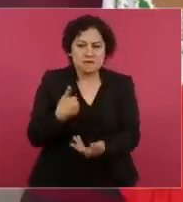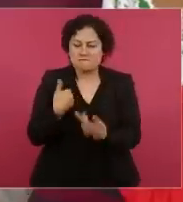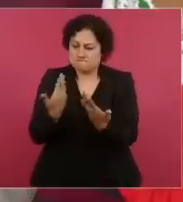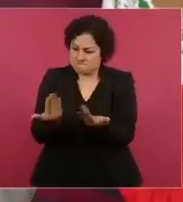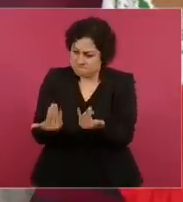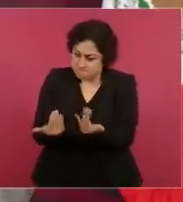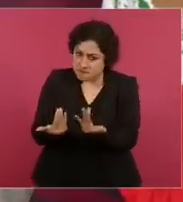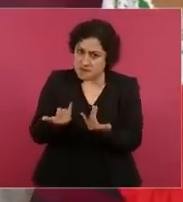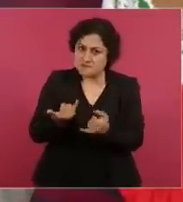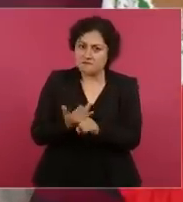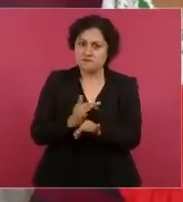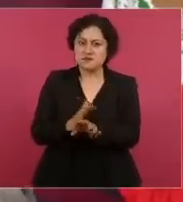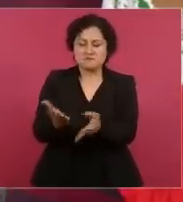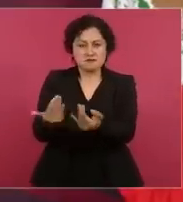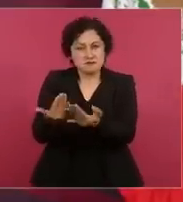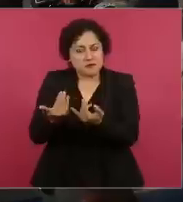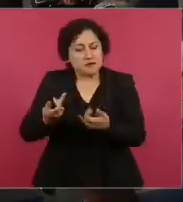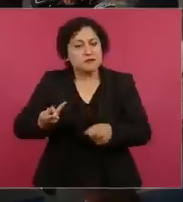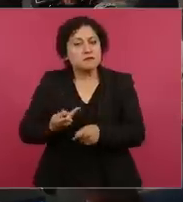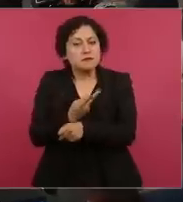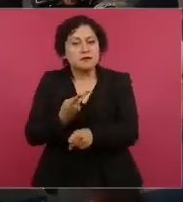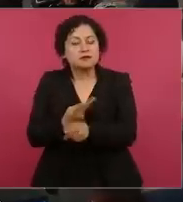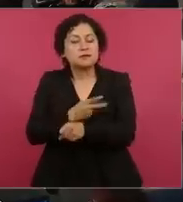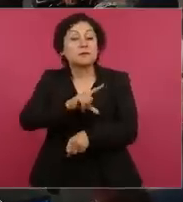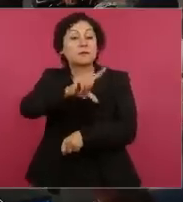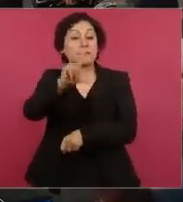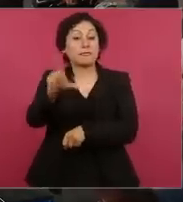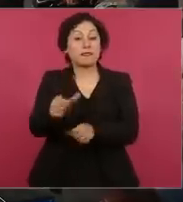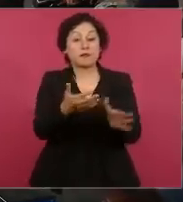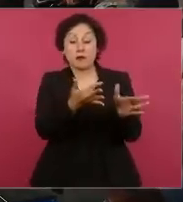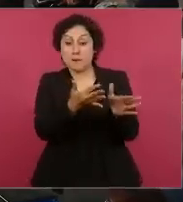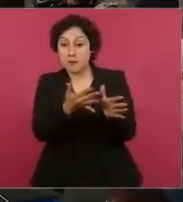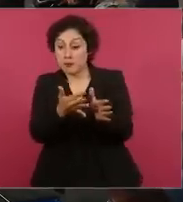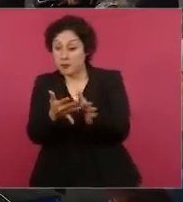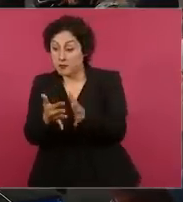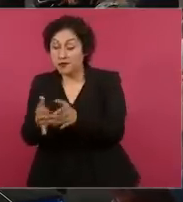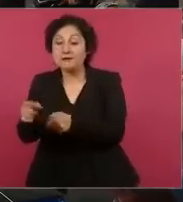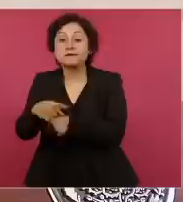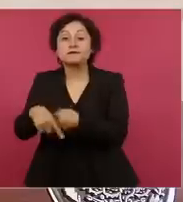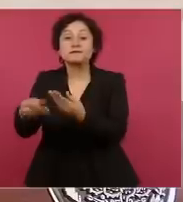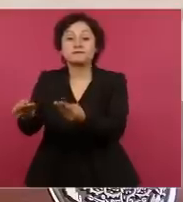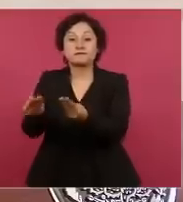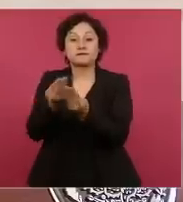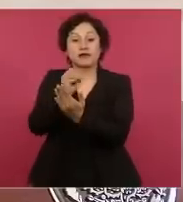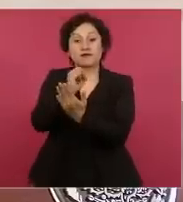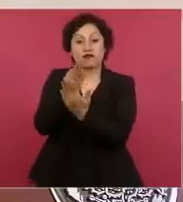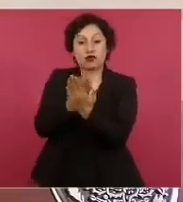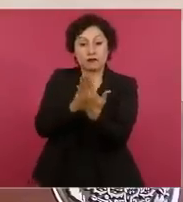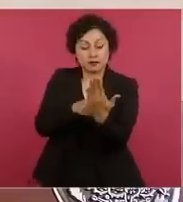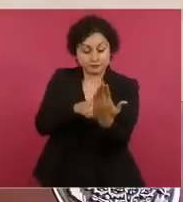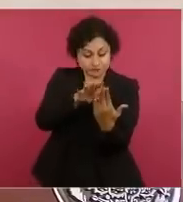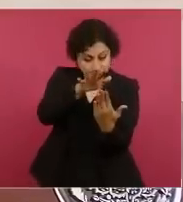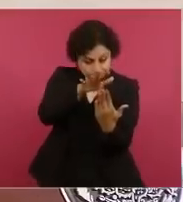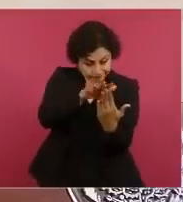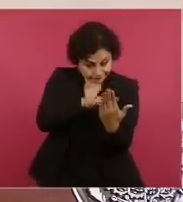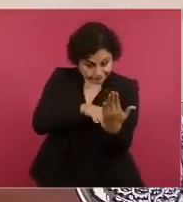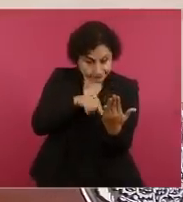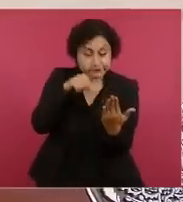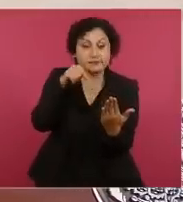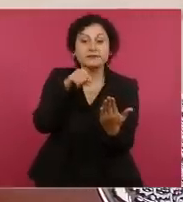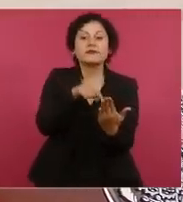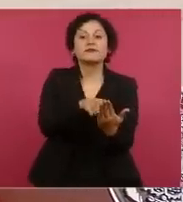resultados cuando me presentan el informe y ya se señala